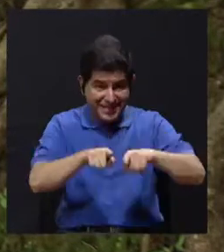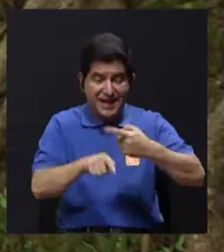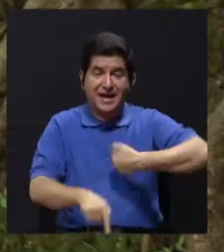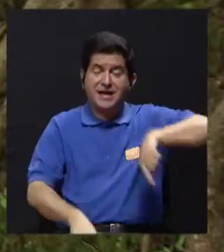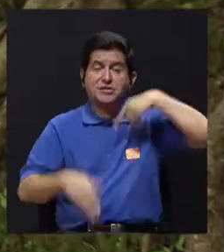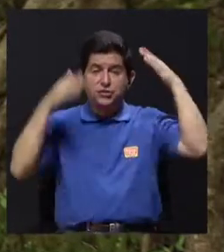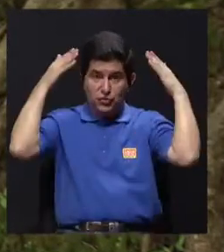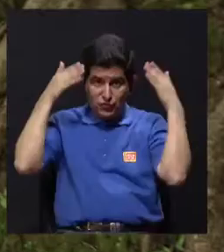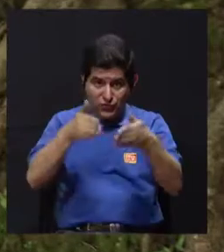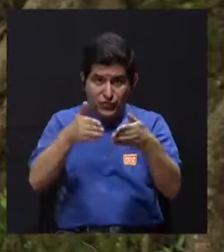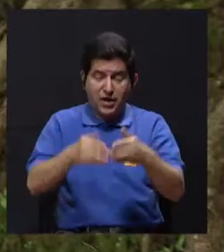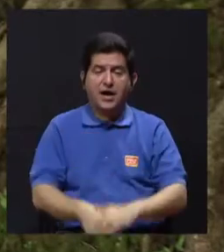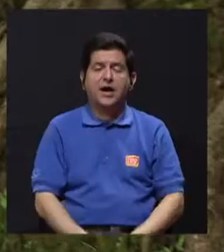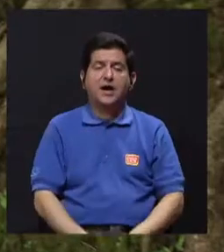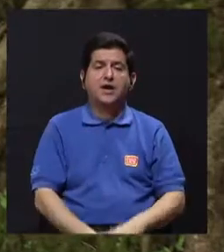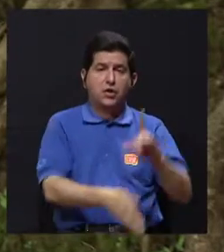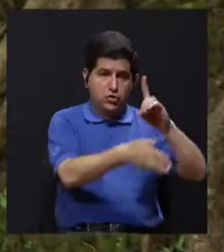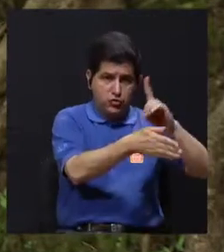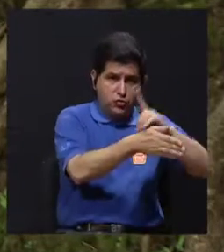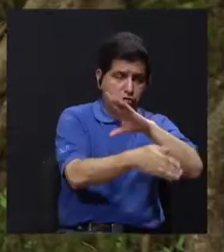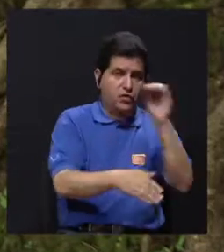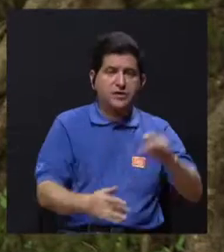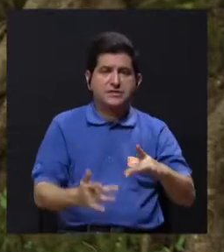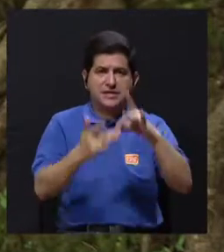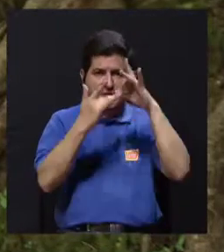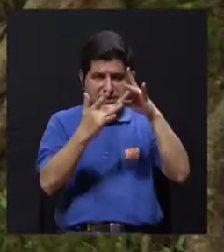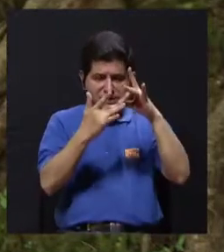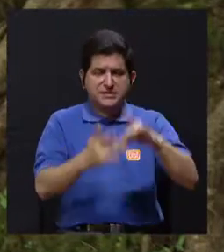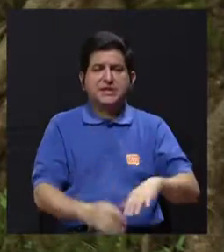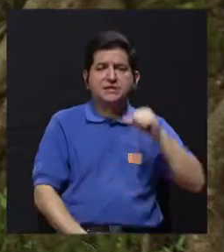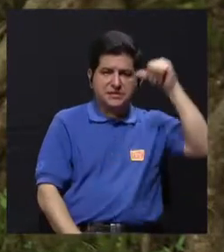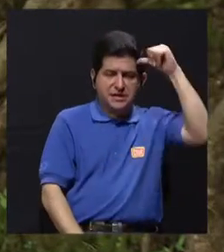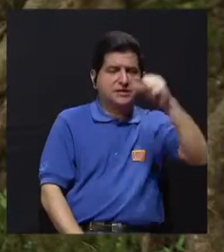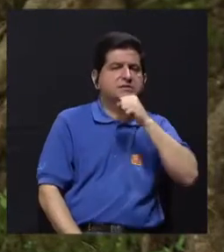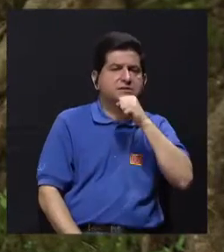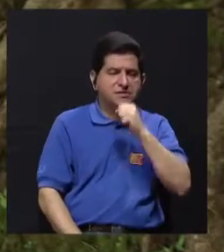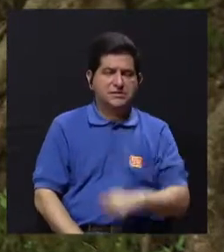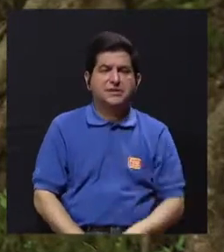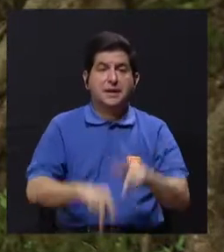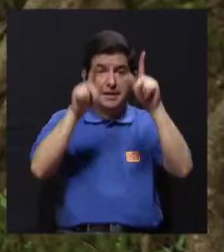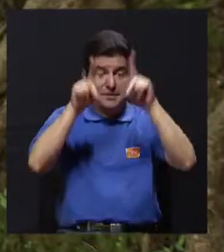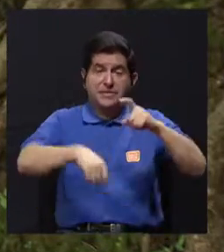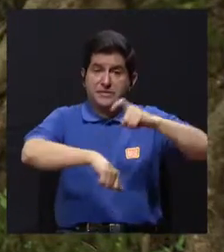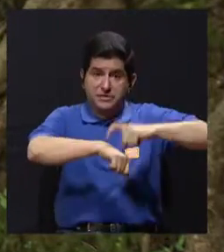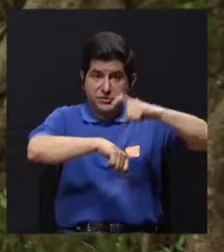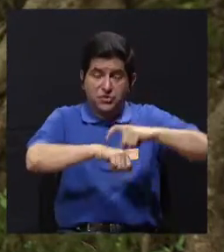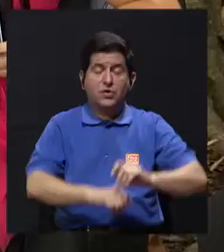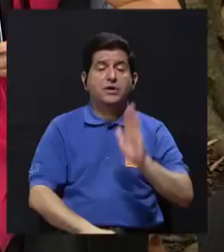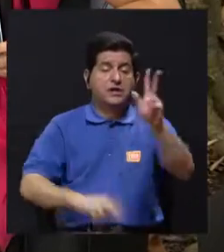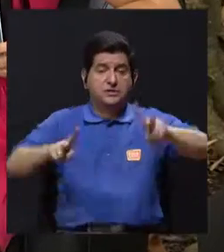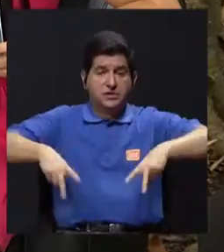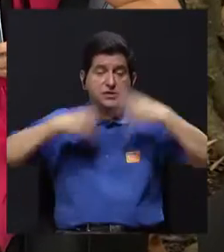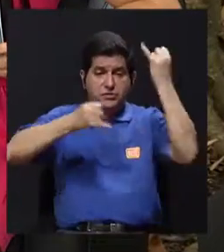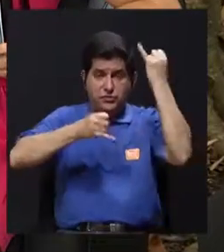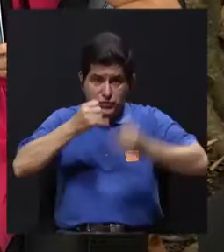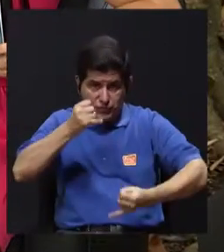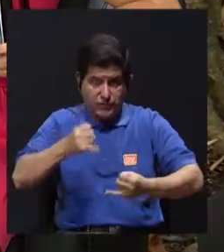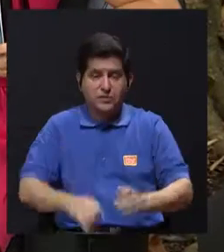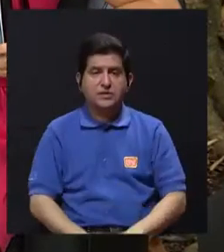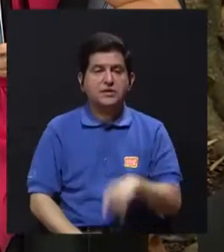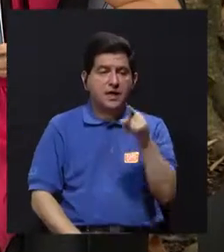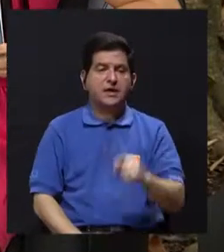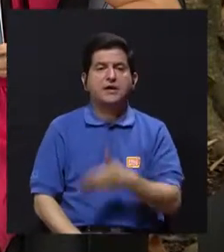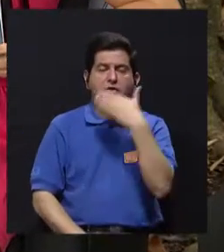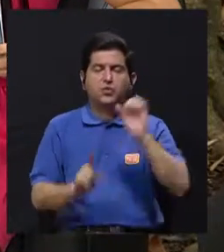fallecer. Y de hecho en eso es en lo que estamos enfocados como médicos y específicamente como geriatras en luchar. Porque las personas en el